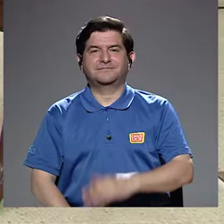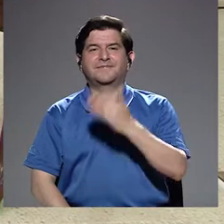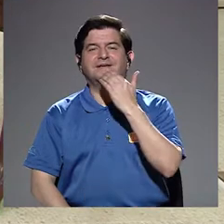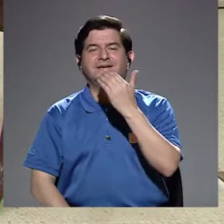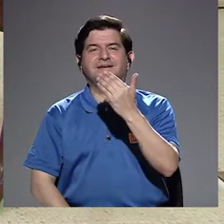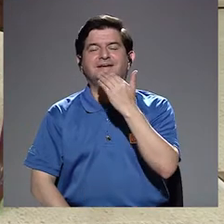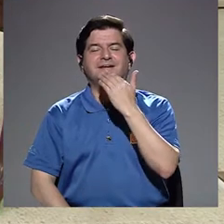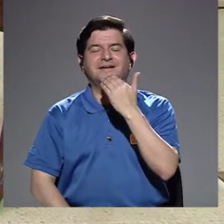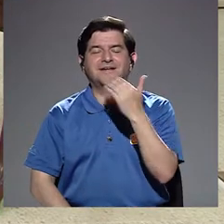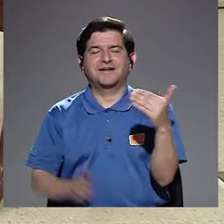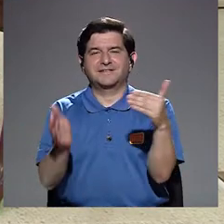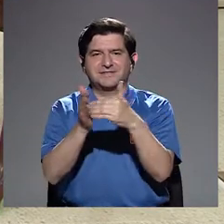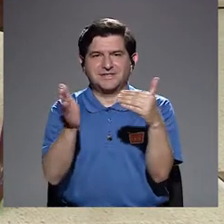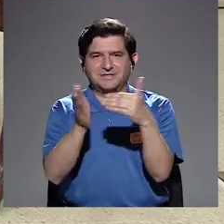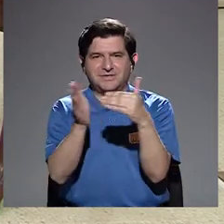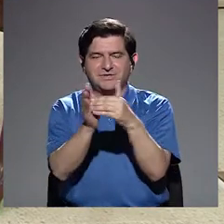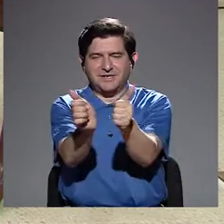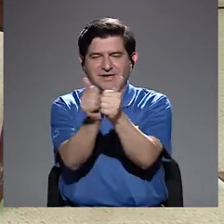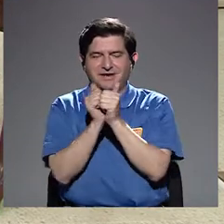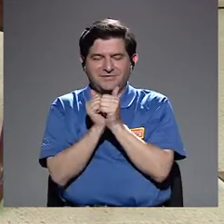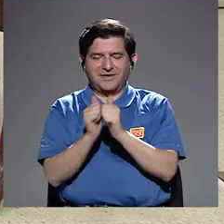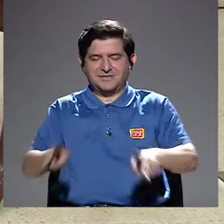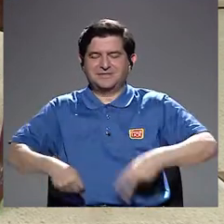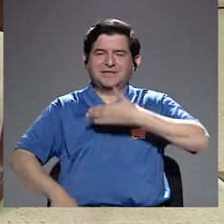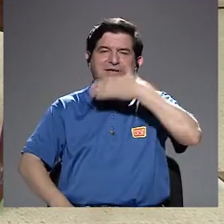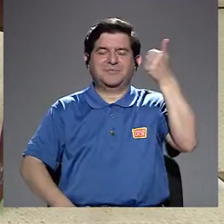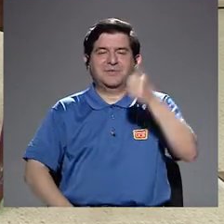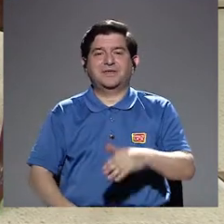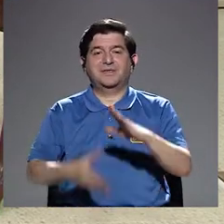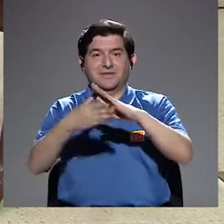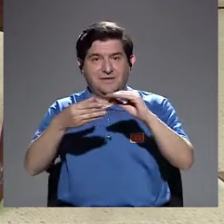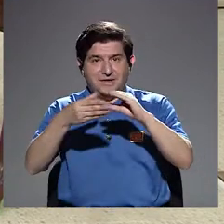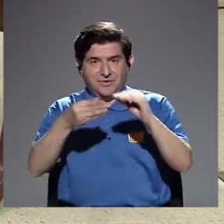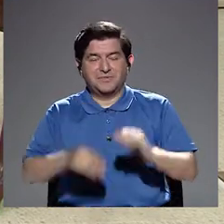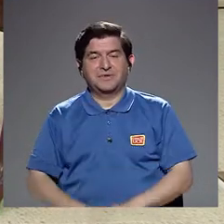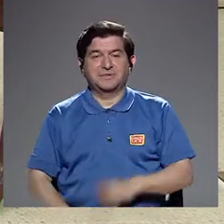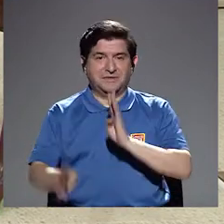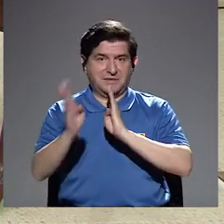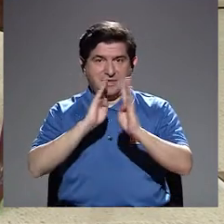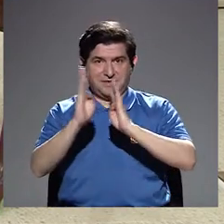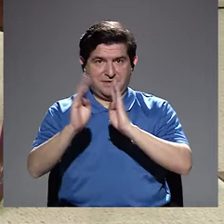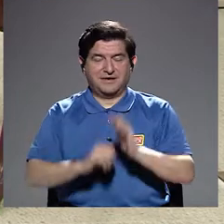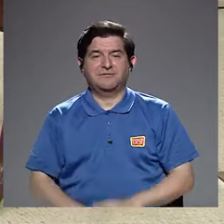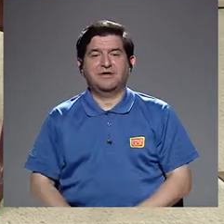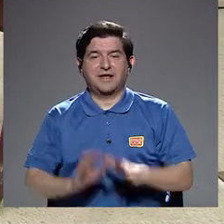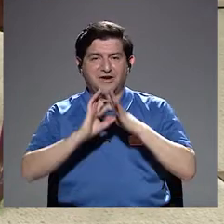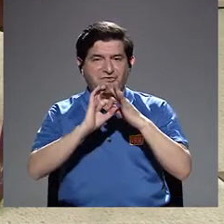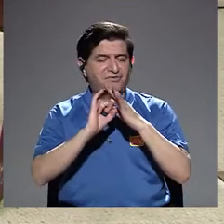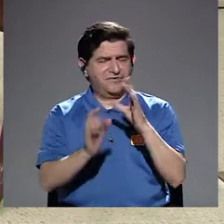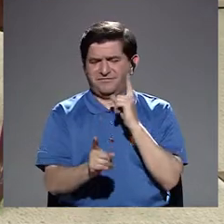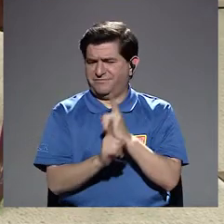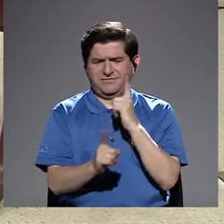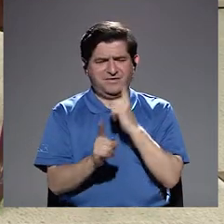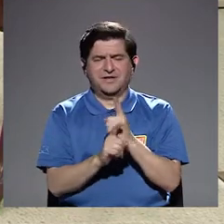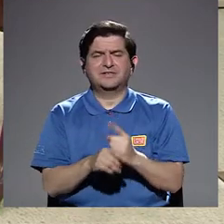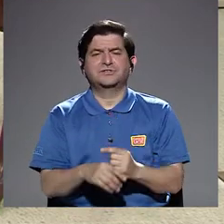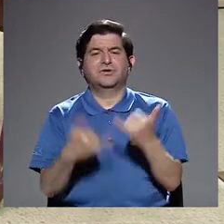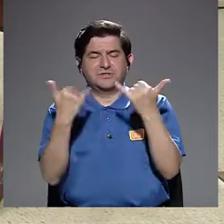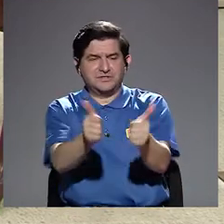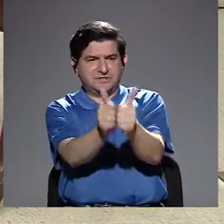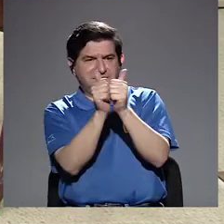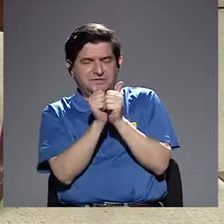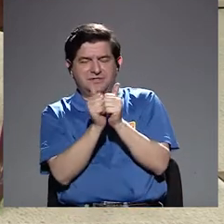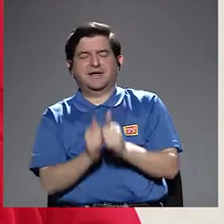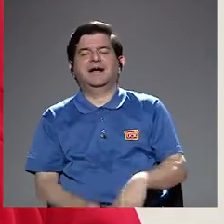Gracias por estar una vez más con nosotros en Vivir Mejor. Como les comentaba, vamos a estar conversando acerca de las relaciones impropias y está ya con